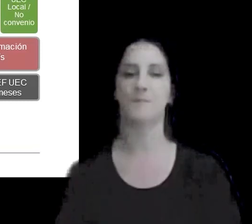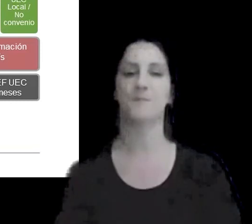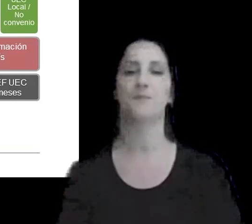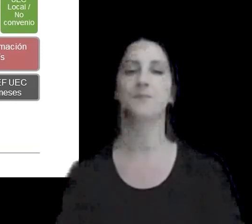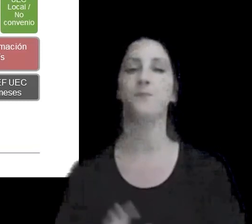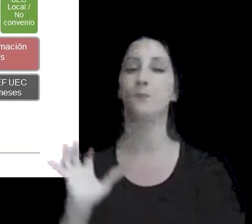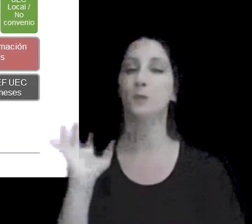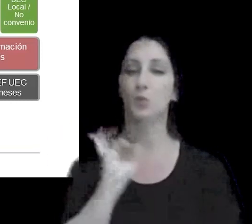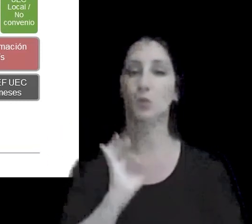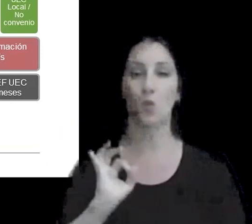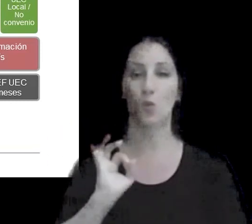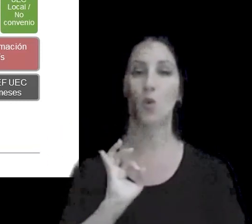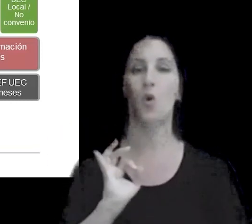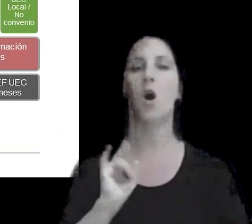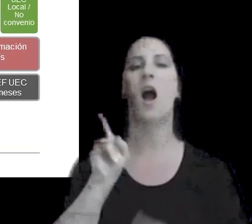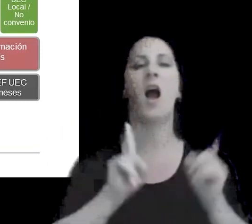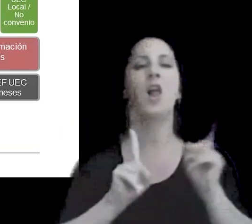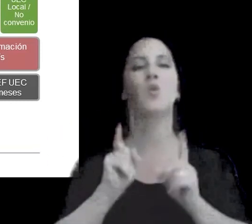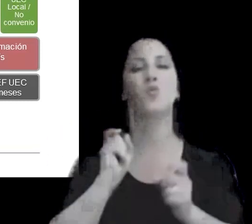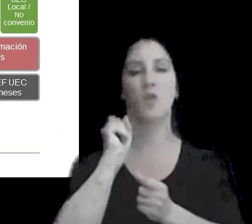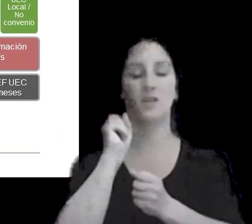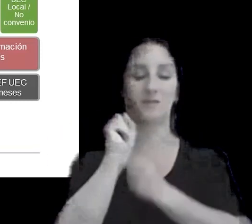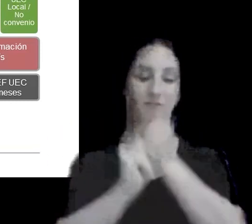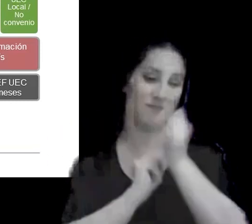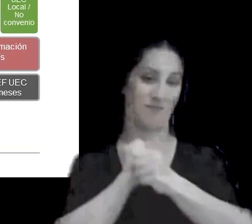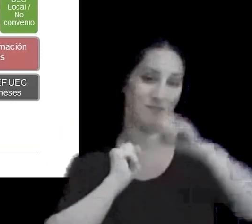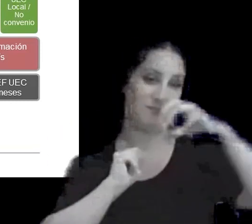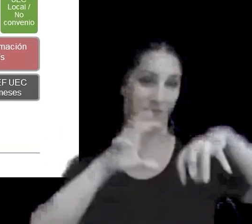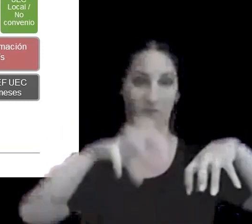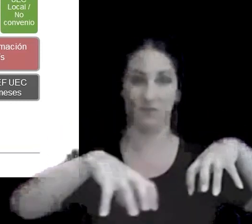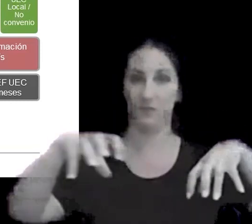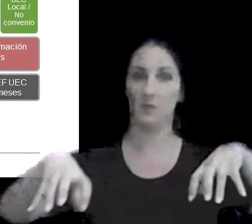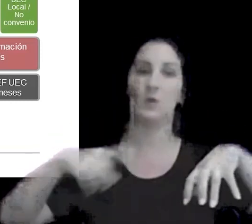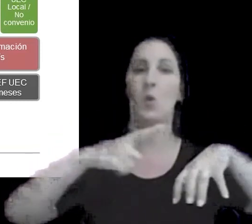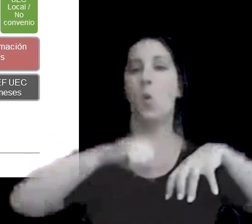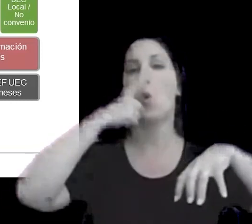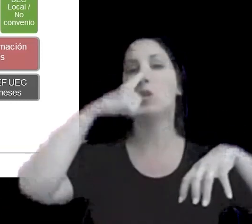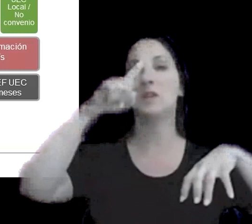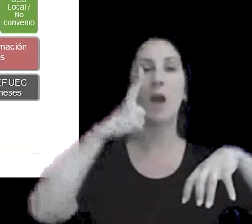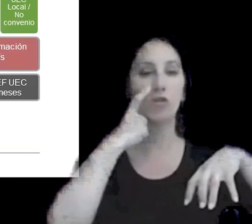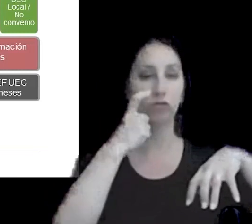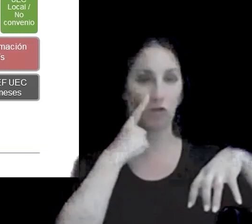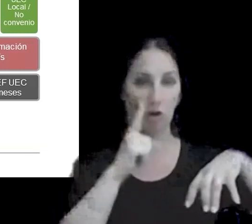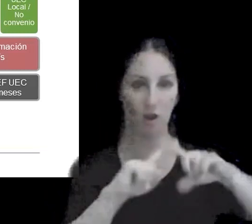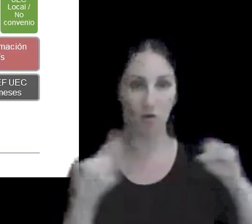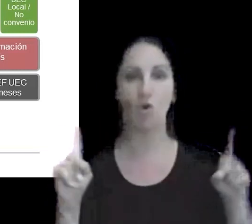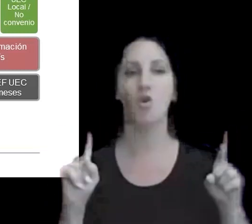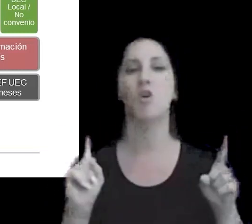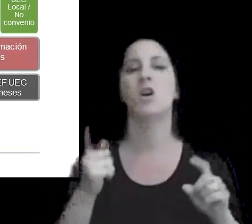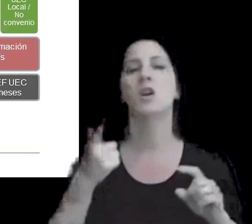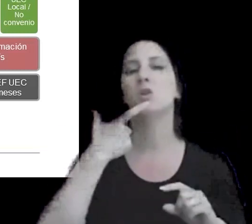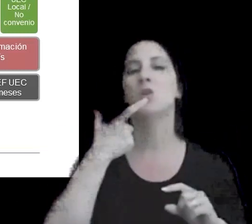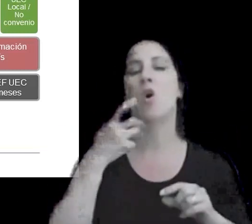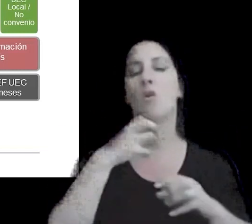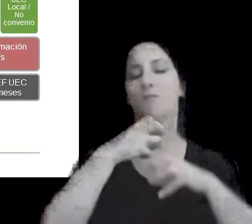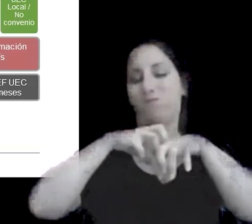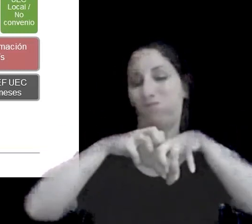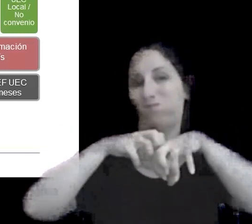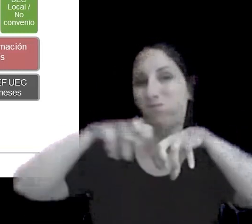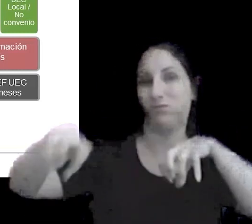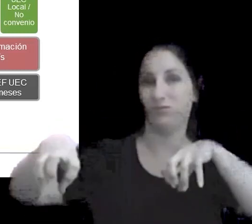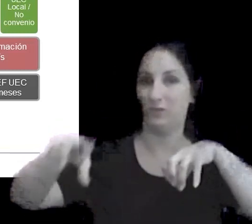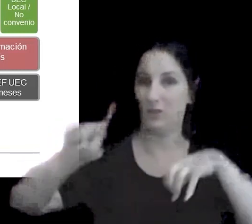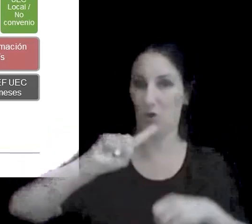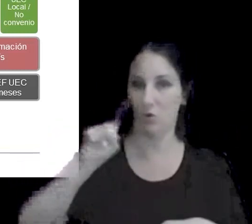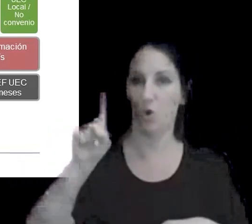también aquellas entidades locales que no son ni última entidad controlante ni una entidad subrogada pero que